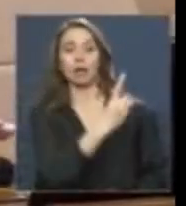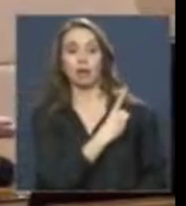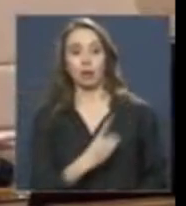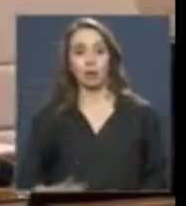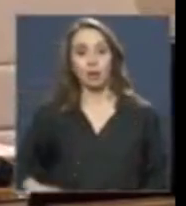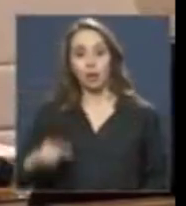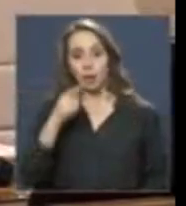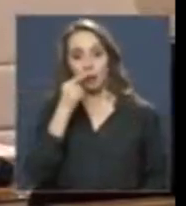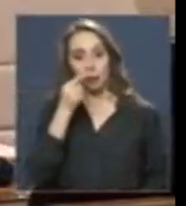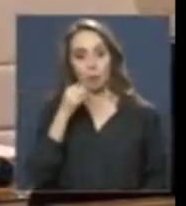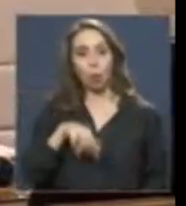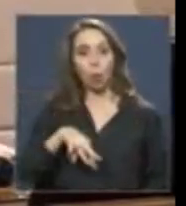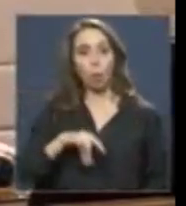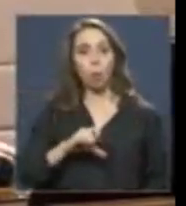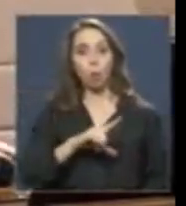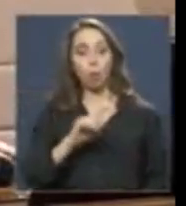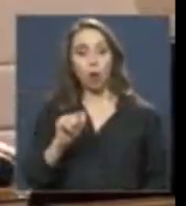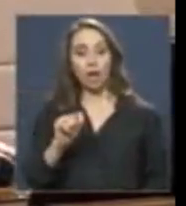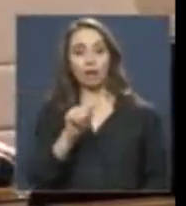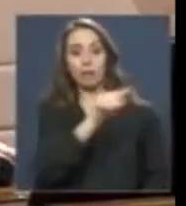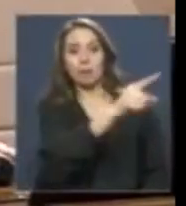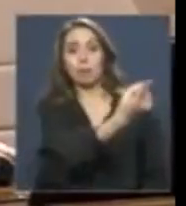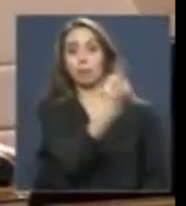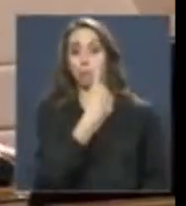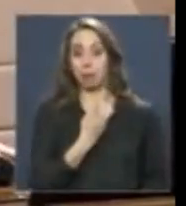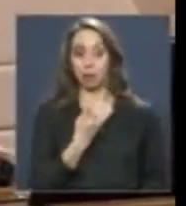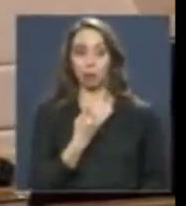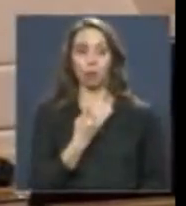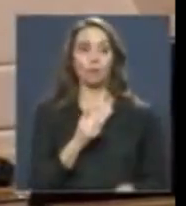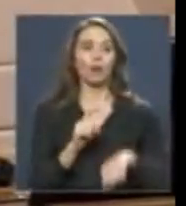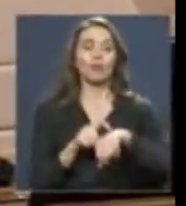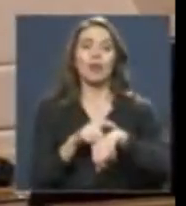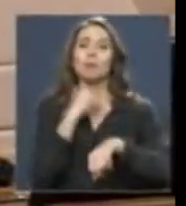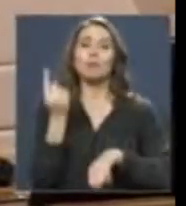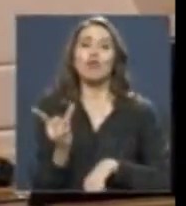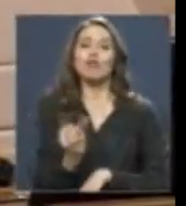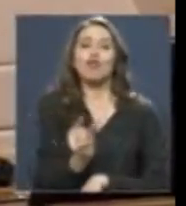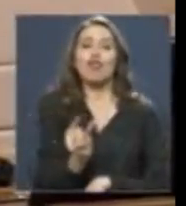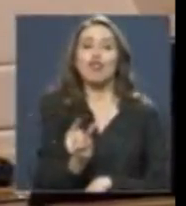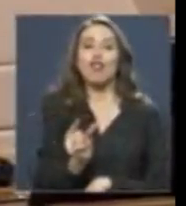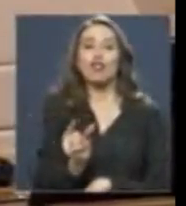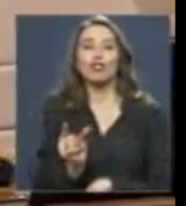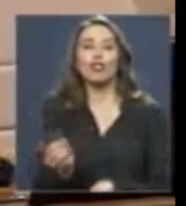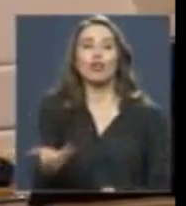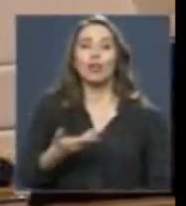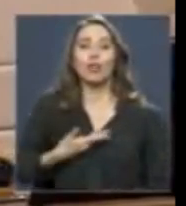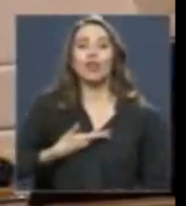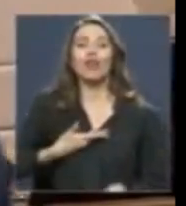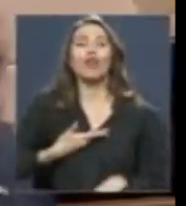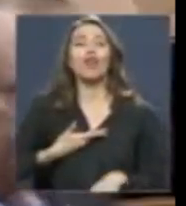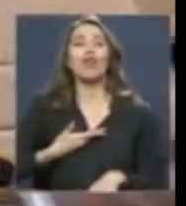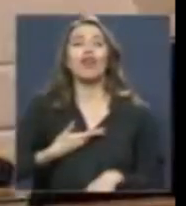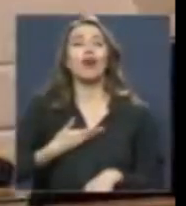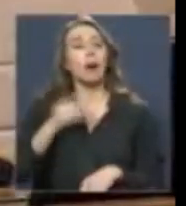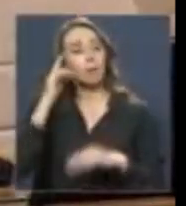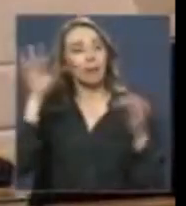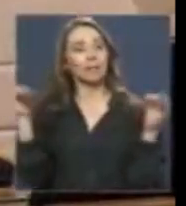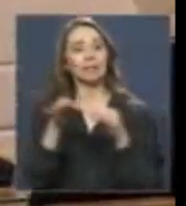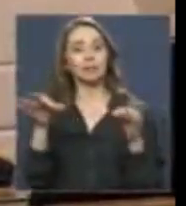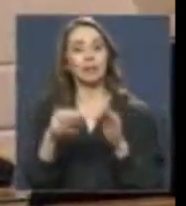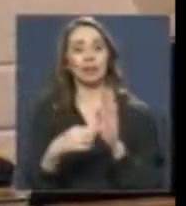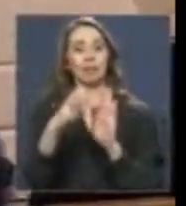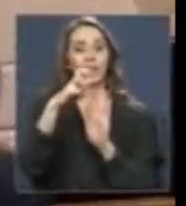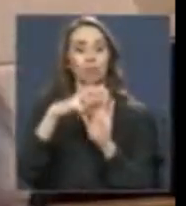Jaime Mulet, por la consulta, porque los casos del tiempo que se nos dio para poder explicar el